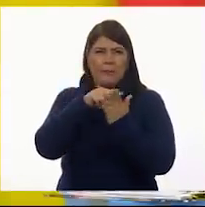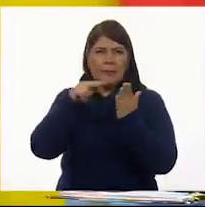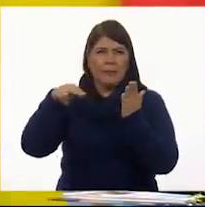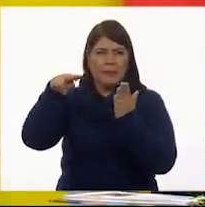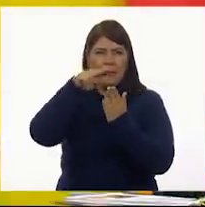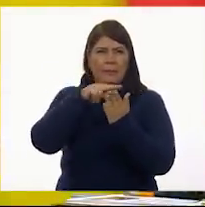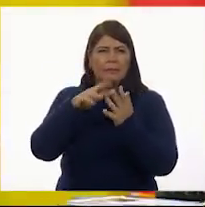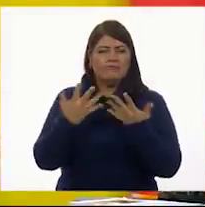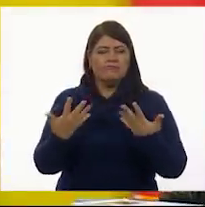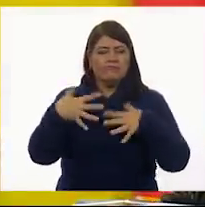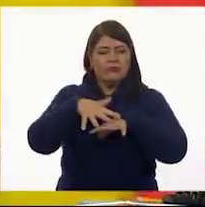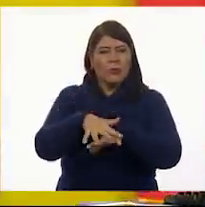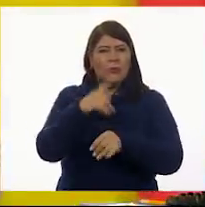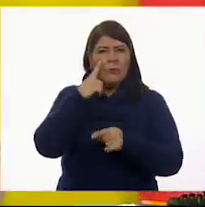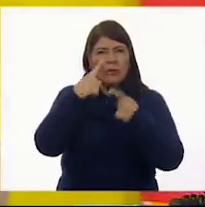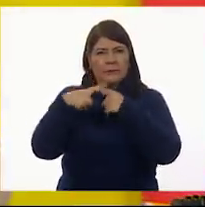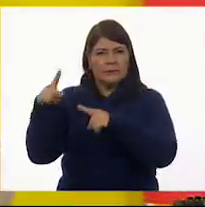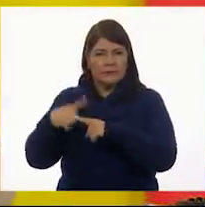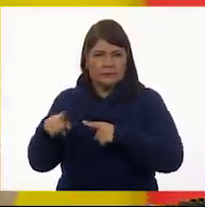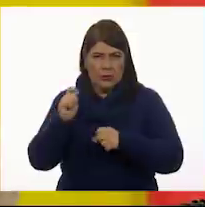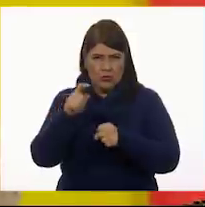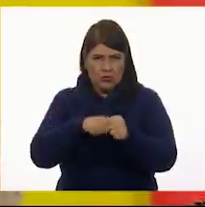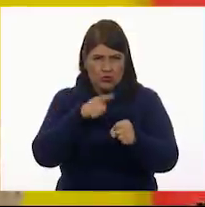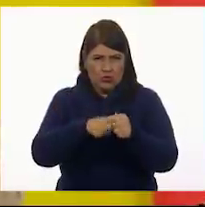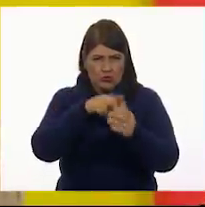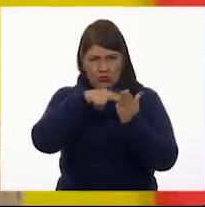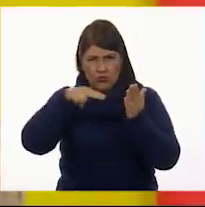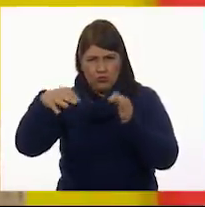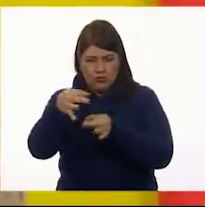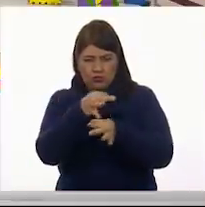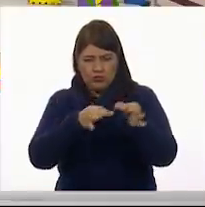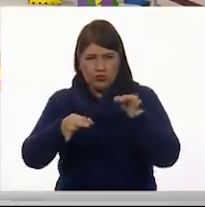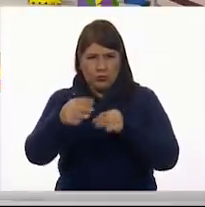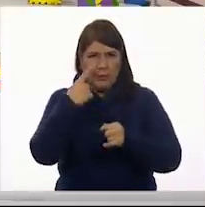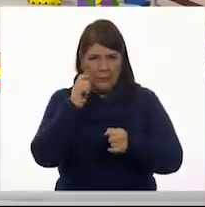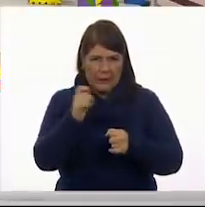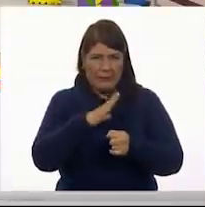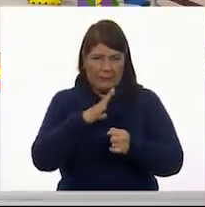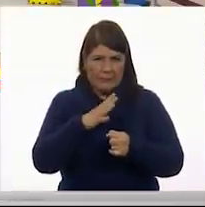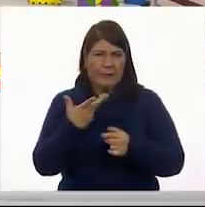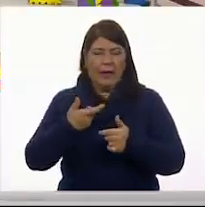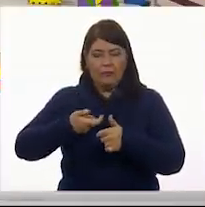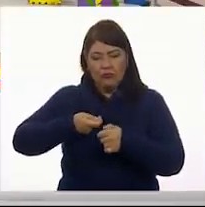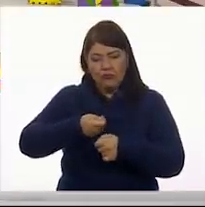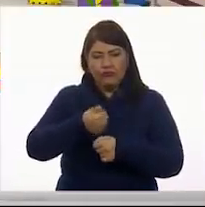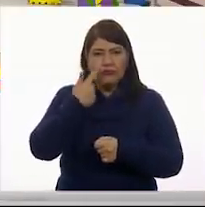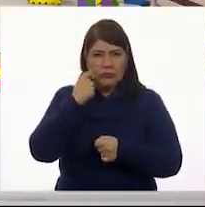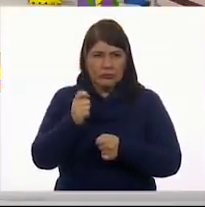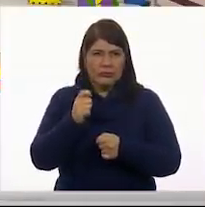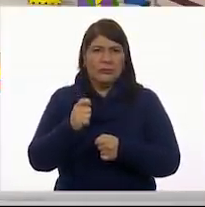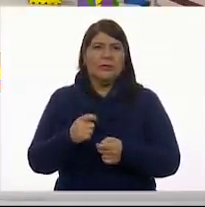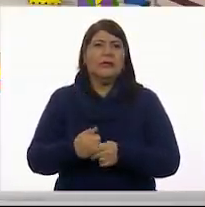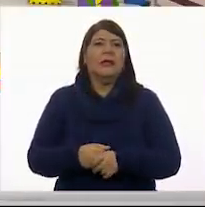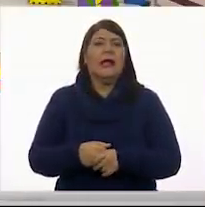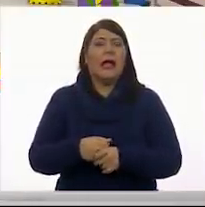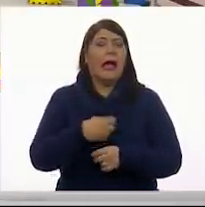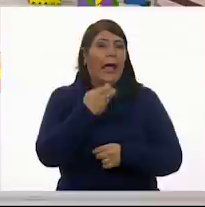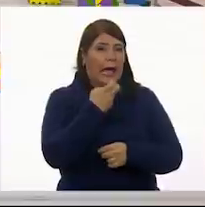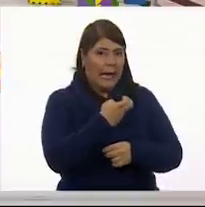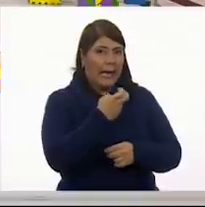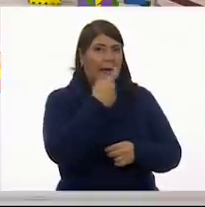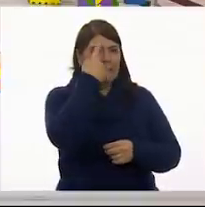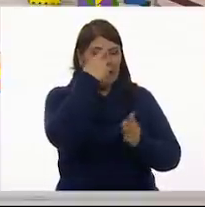mezclamos. Una paleta donde mezclamos. colores. Pintura. Para pintar y hacer nuestras obras